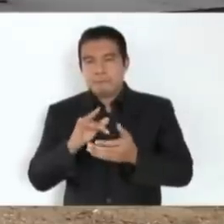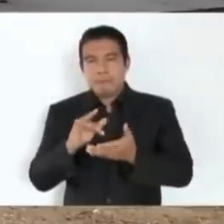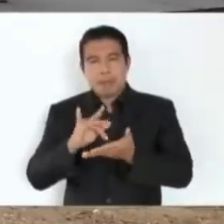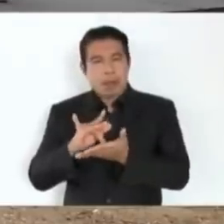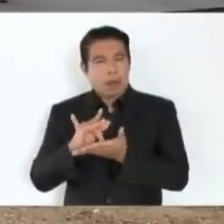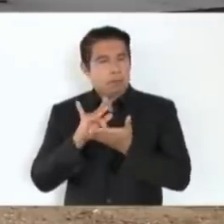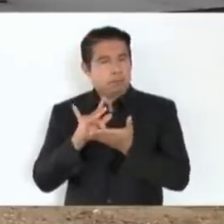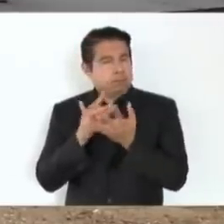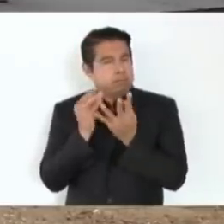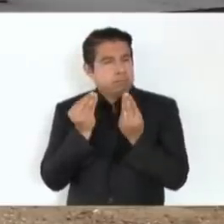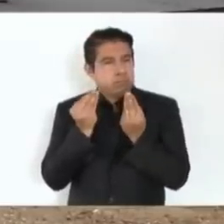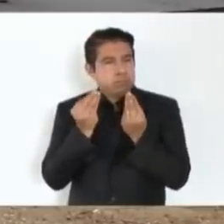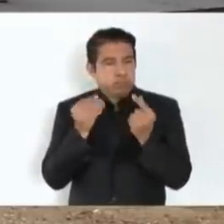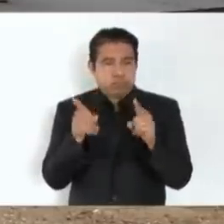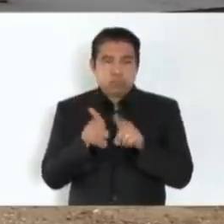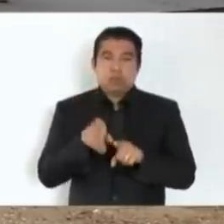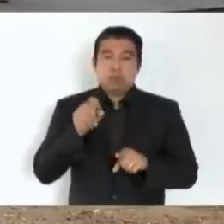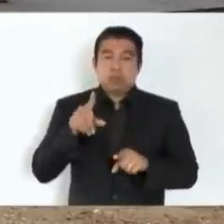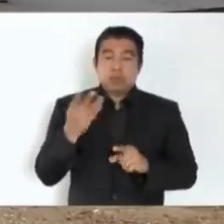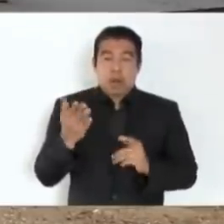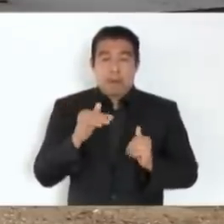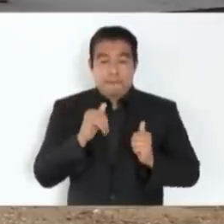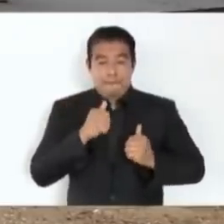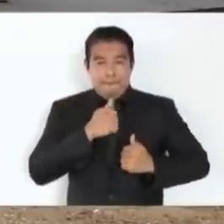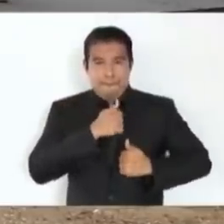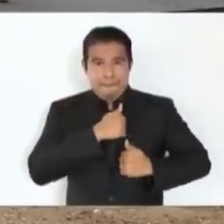los ingenieros militares.